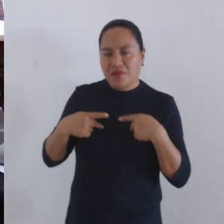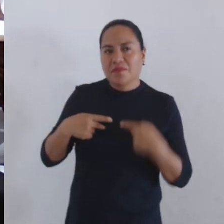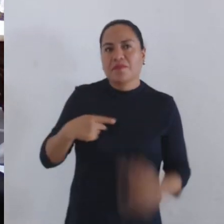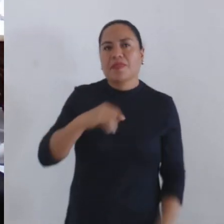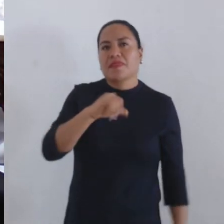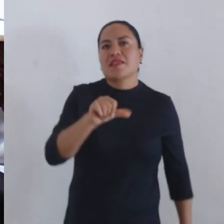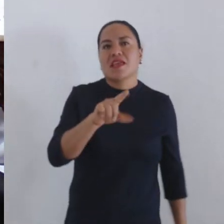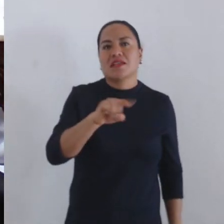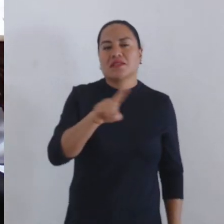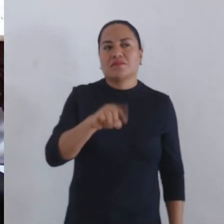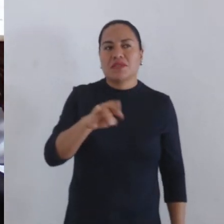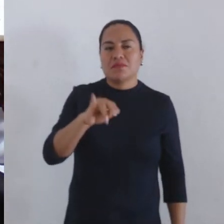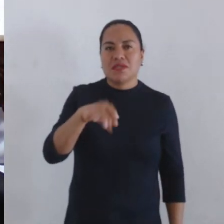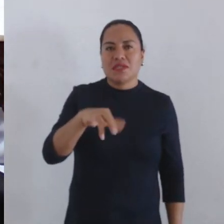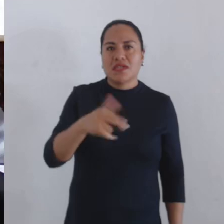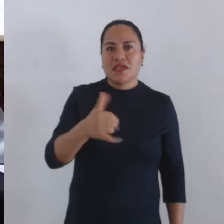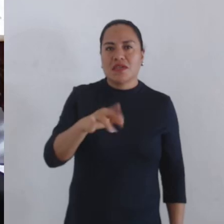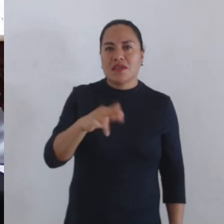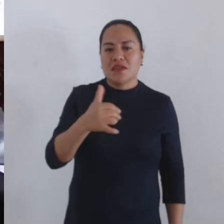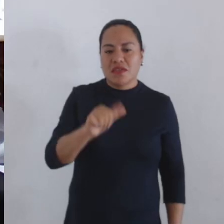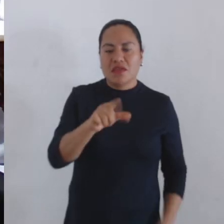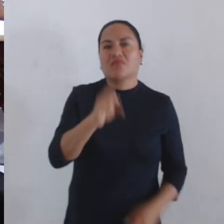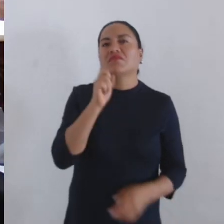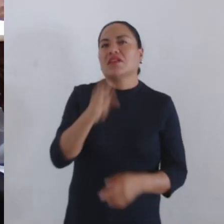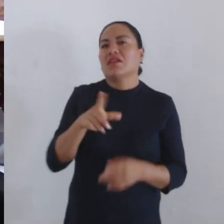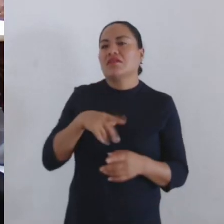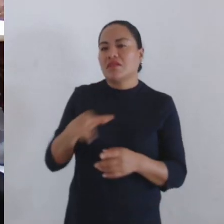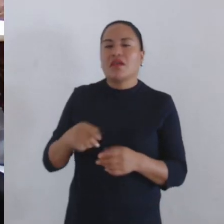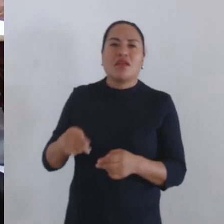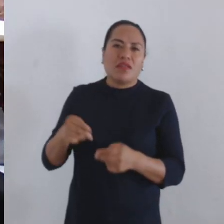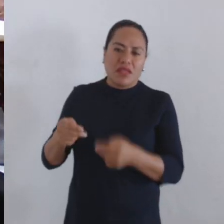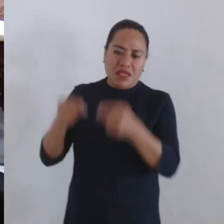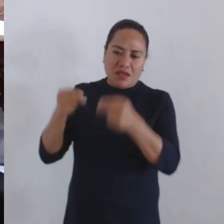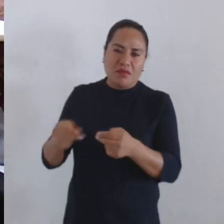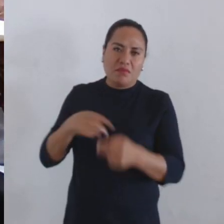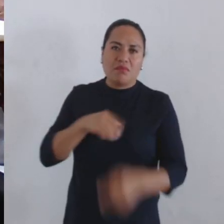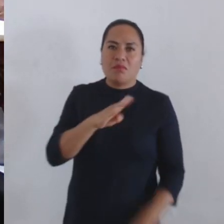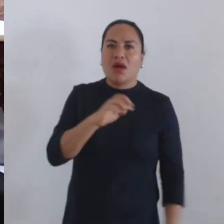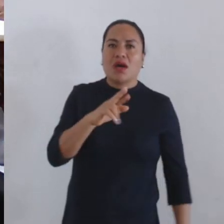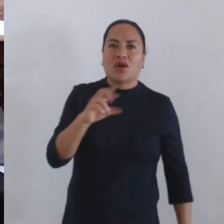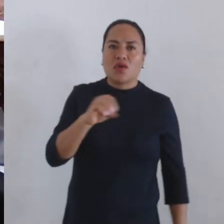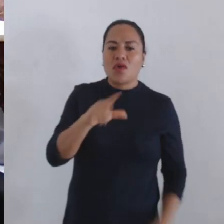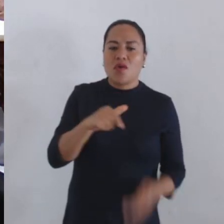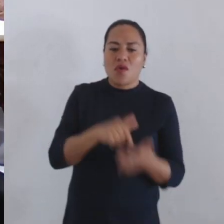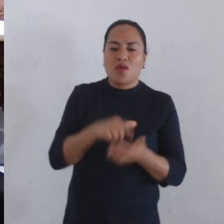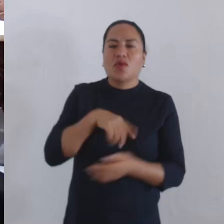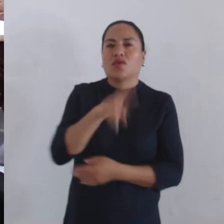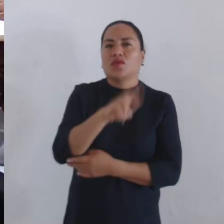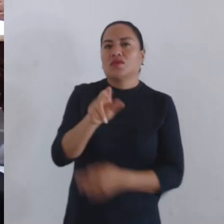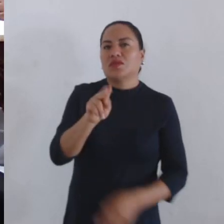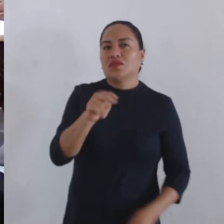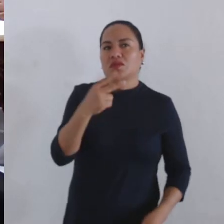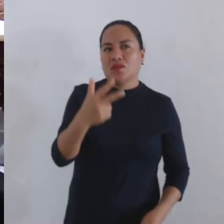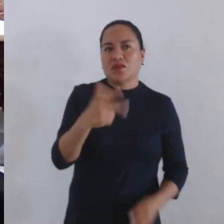ciudadana Yasmín Mireya López Leiva, respecto del tipo de puesto barra local, 288, giro del Mercado